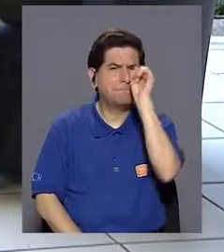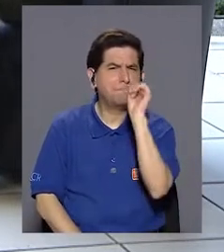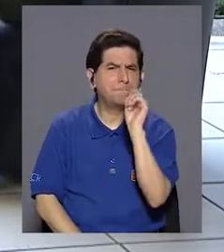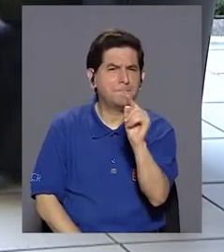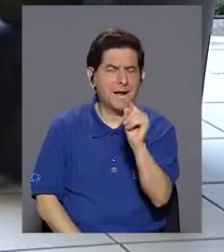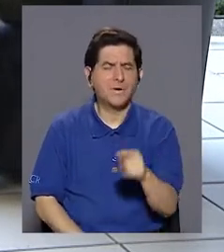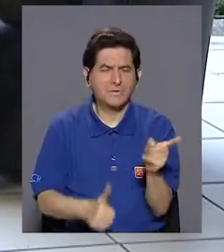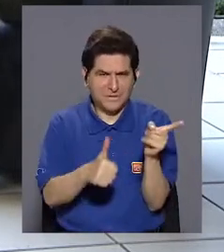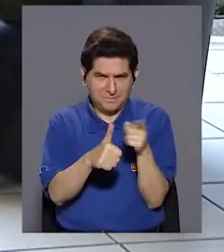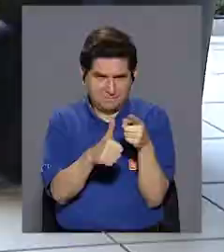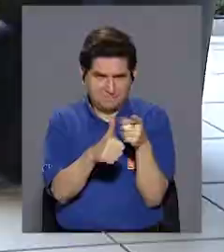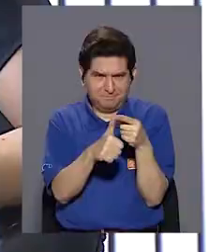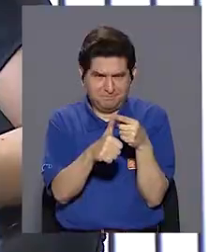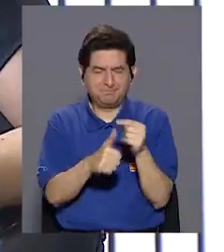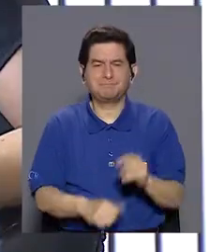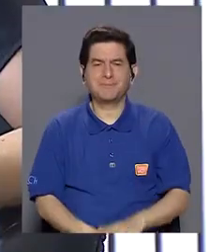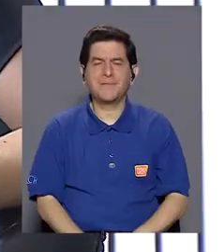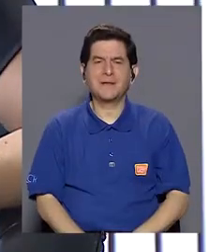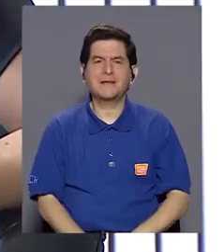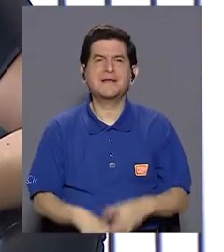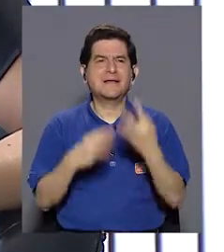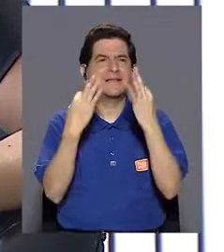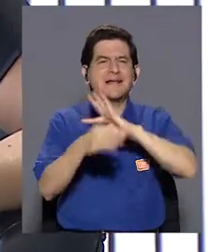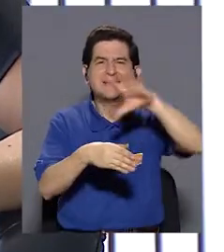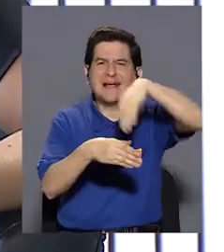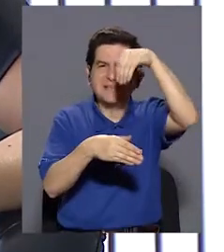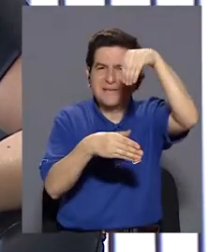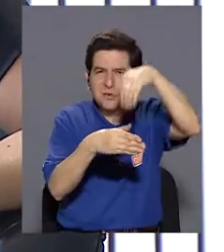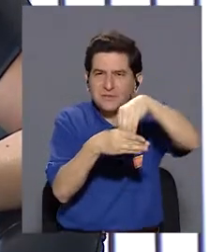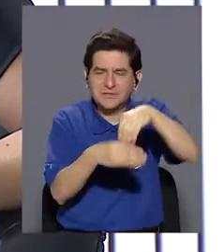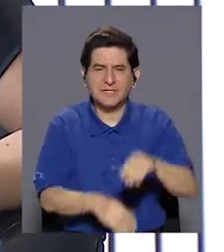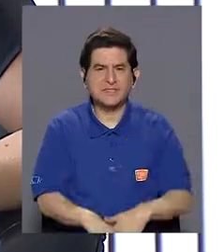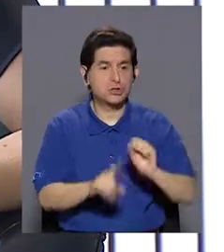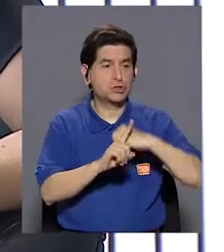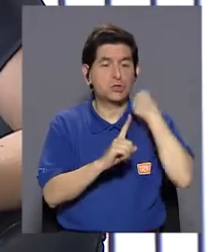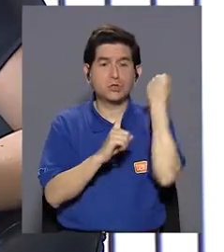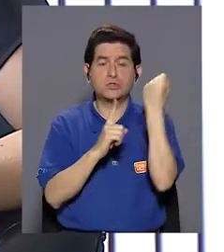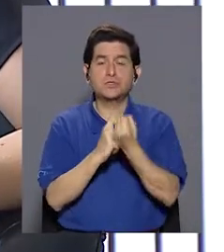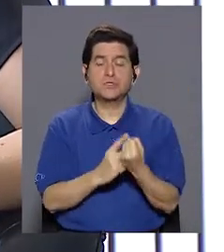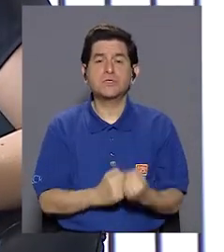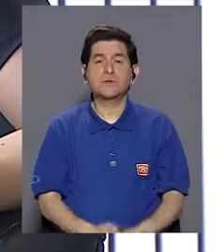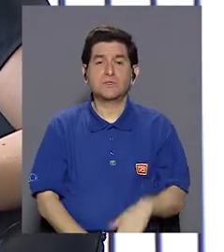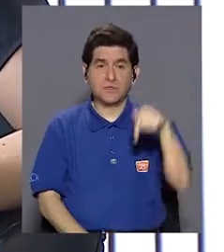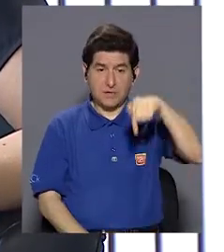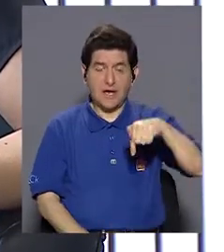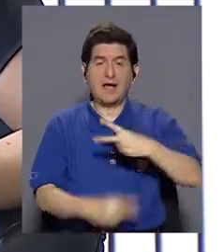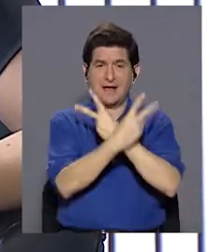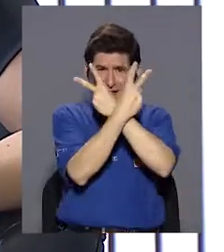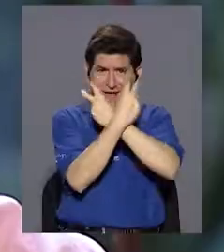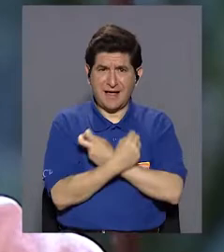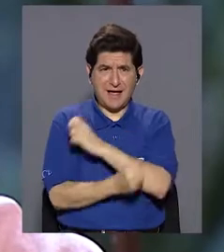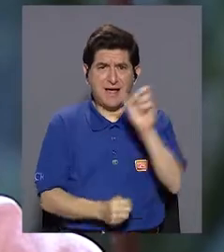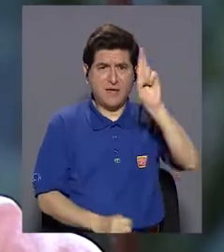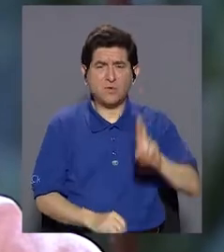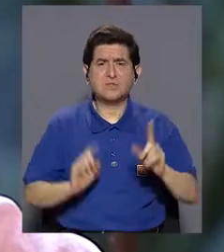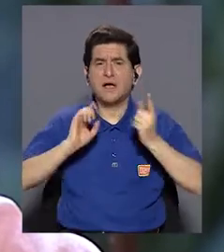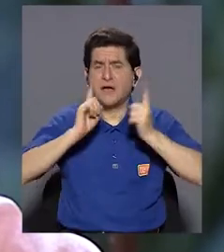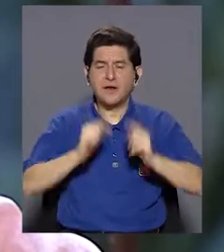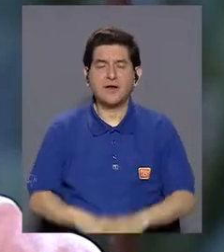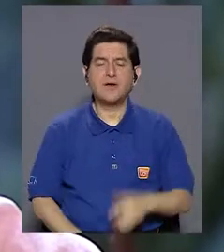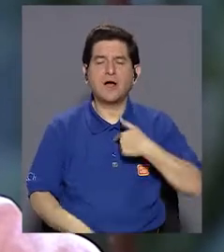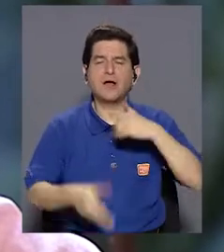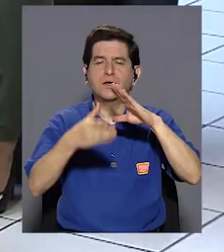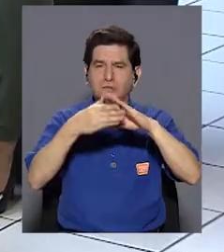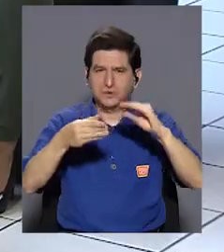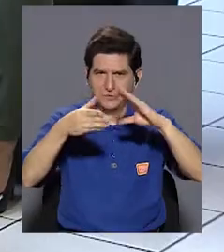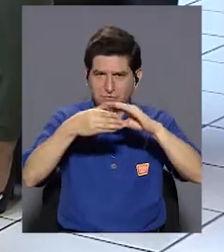la pregunta inicial que es para contextualizar cómo está la situación de las intoxicaciones en Costa Rica. Puedo